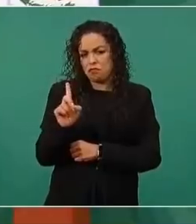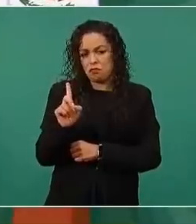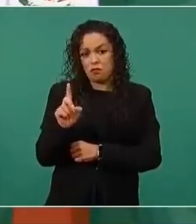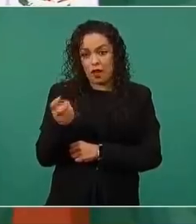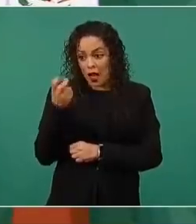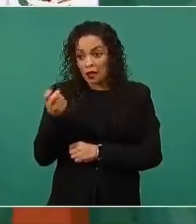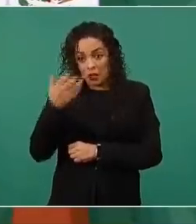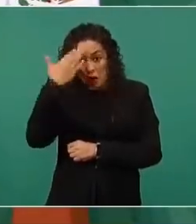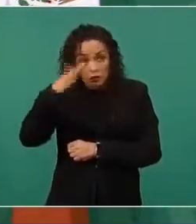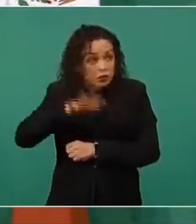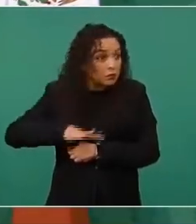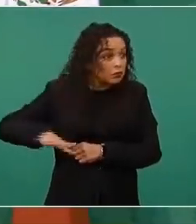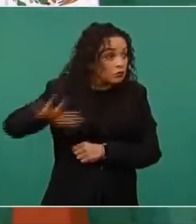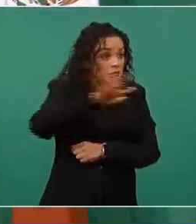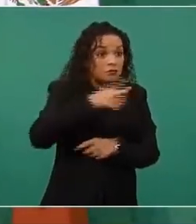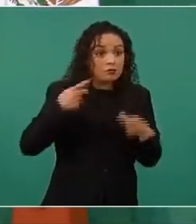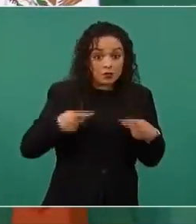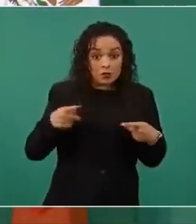No,